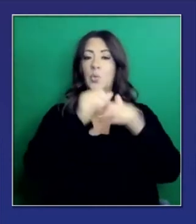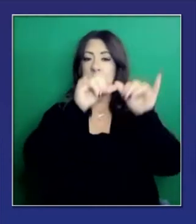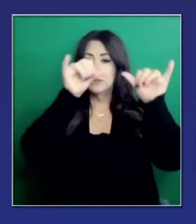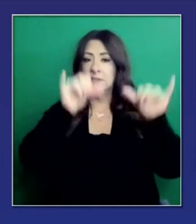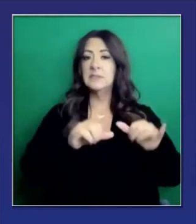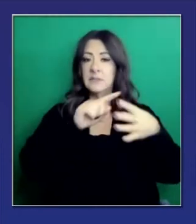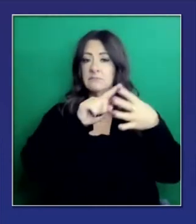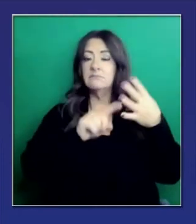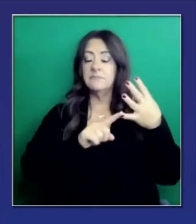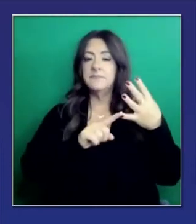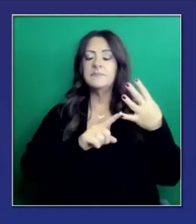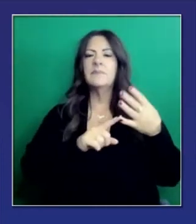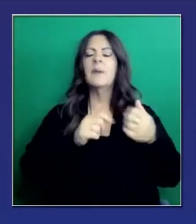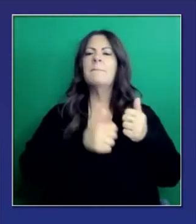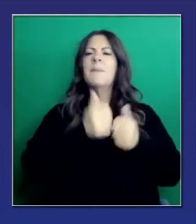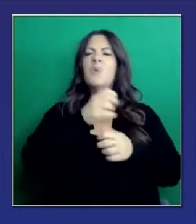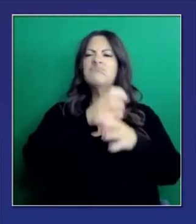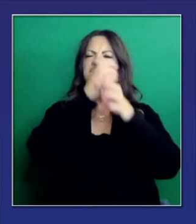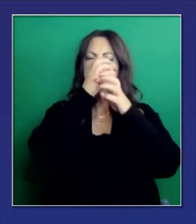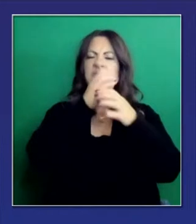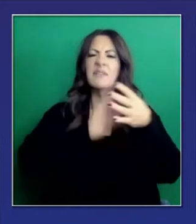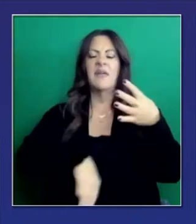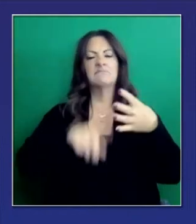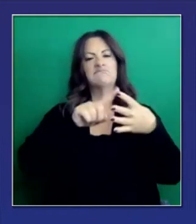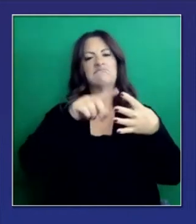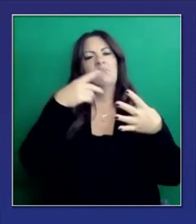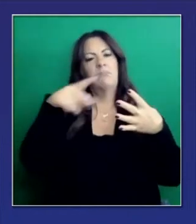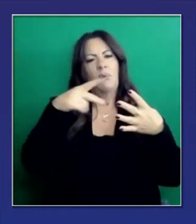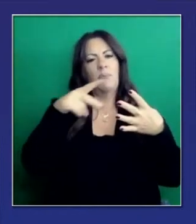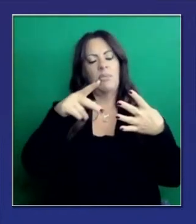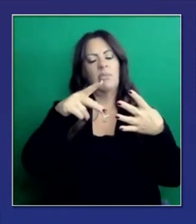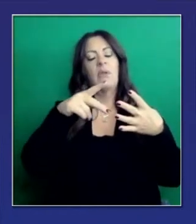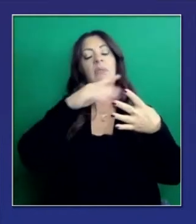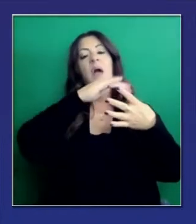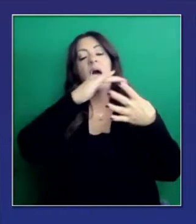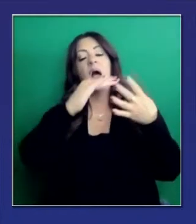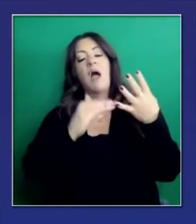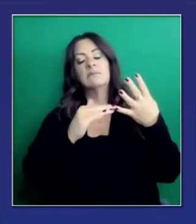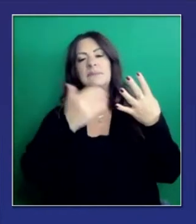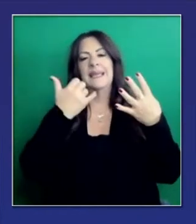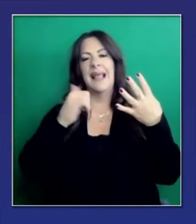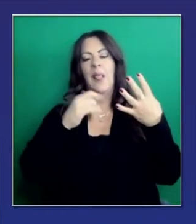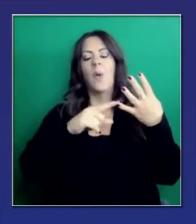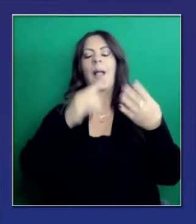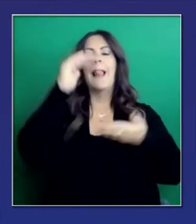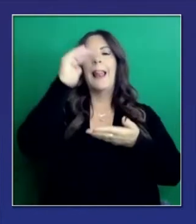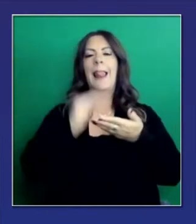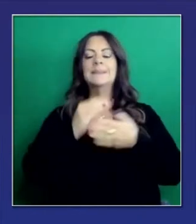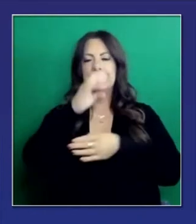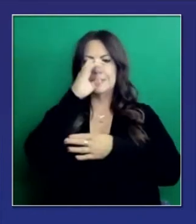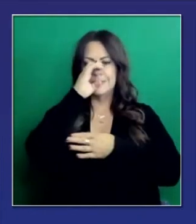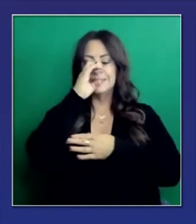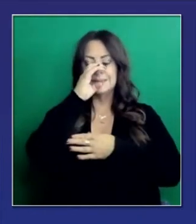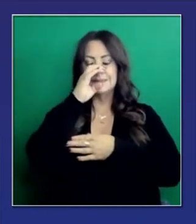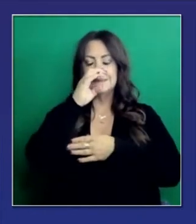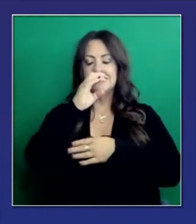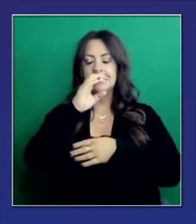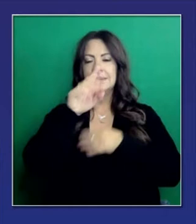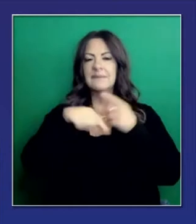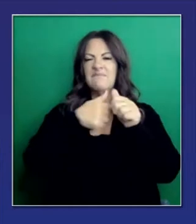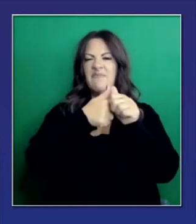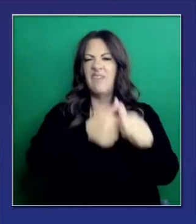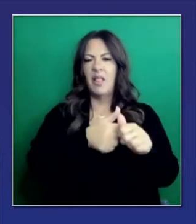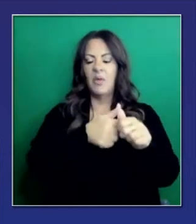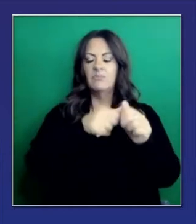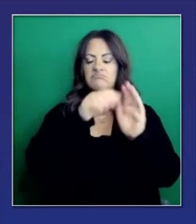el nivel más restrictivo que es el púrpura y el menos restrictivo que es el amarillo. Aquí están.